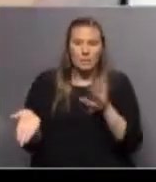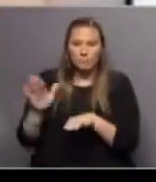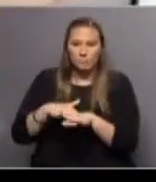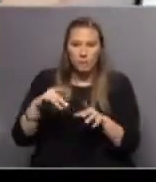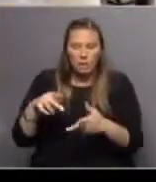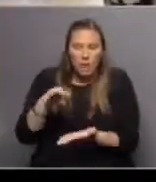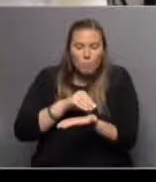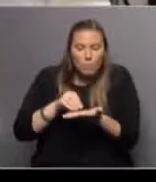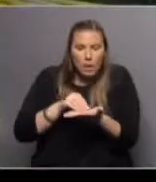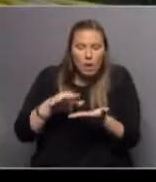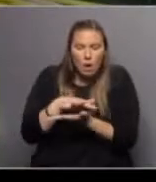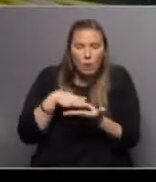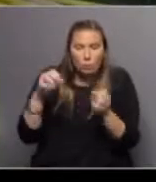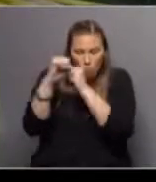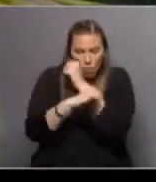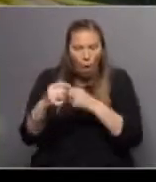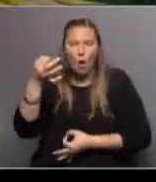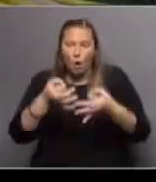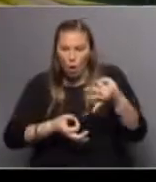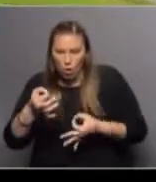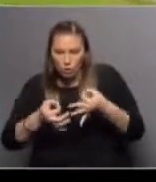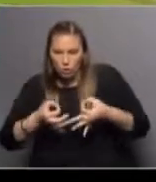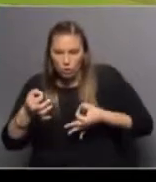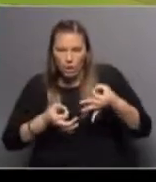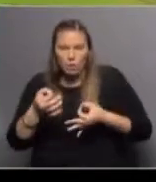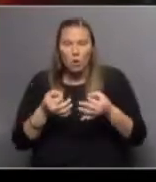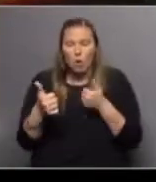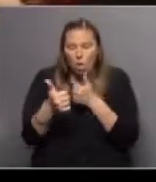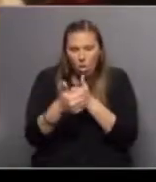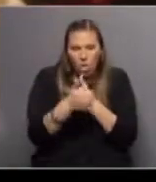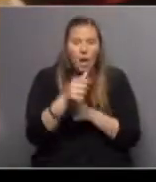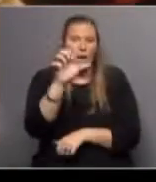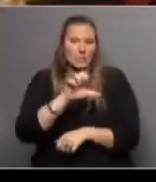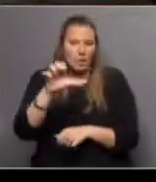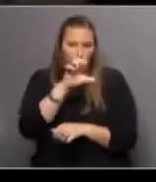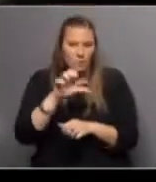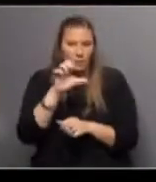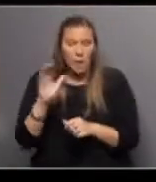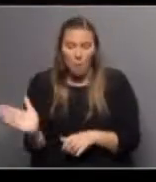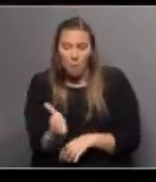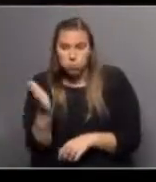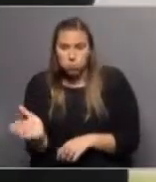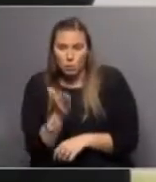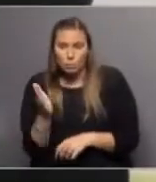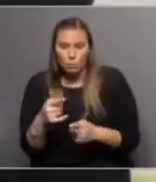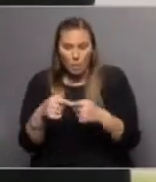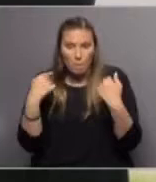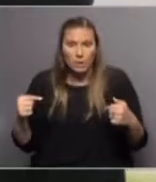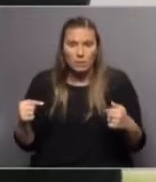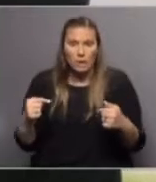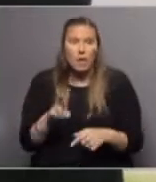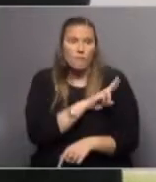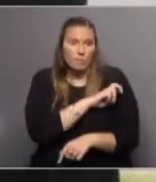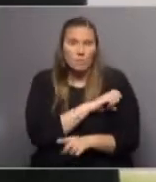ingeniería, estudios de arquitectura, contadores que prestan servicios de auditoría a esas empresas, productor de materias primas